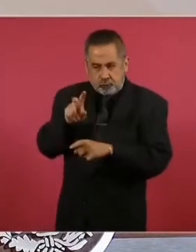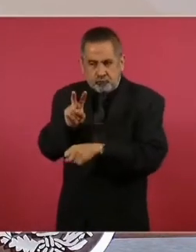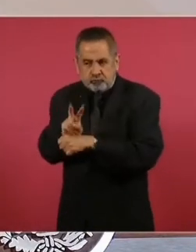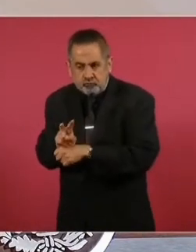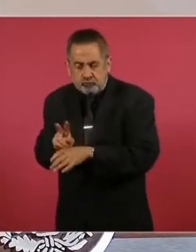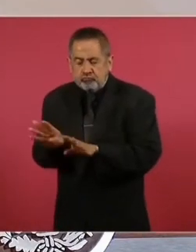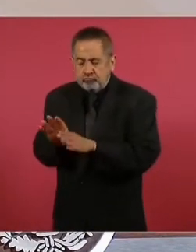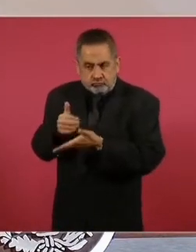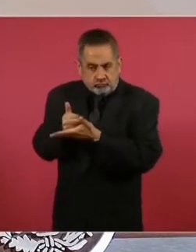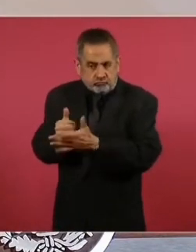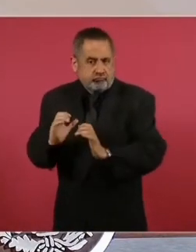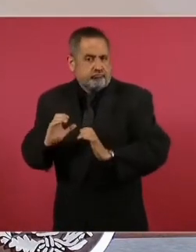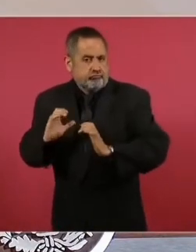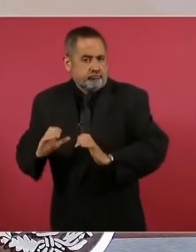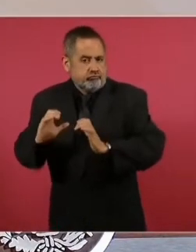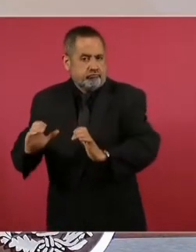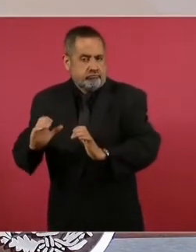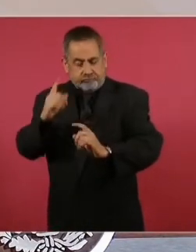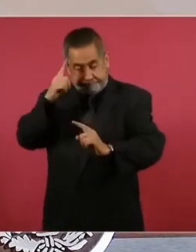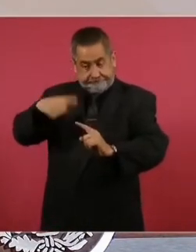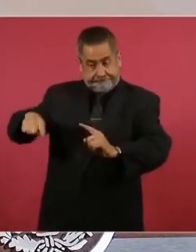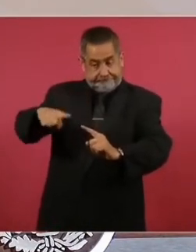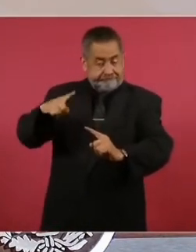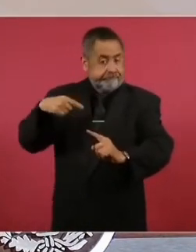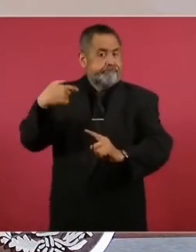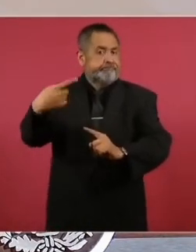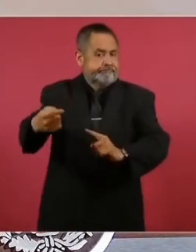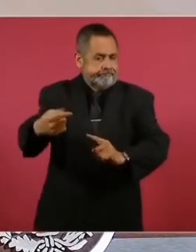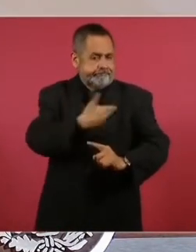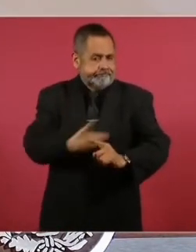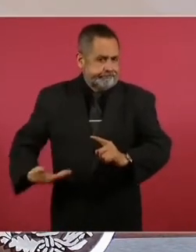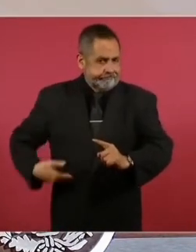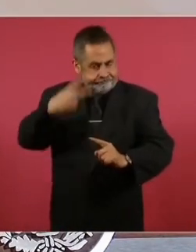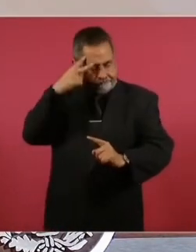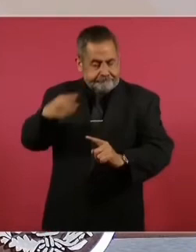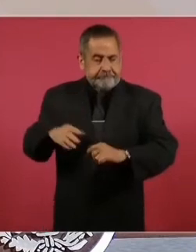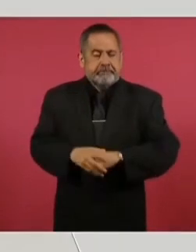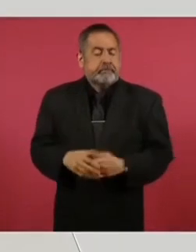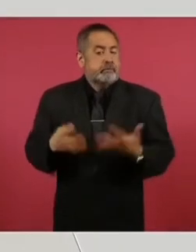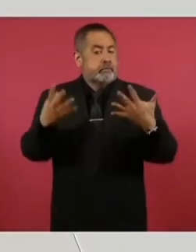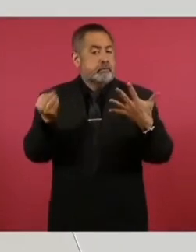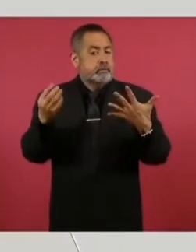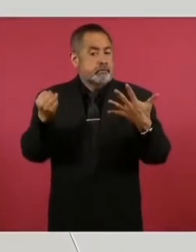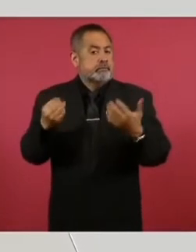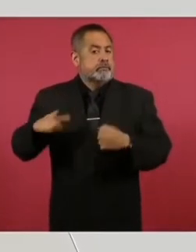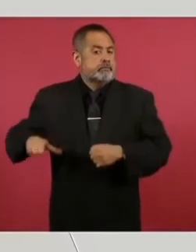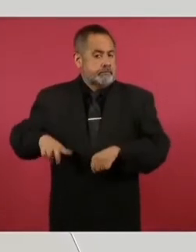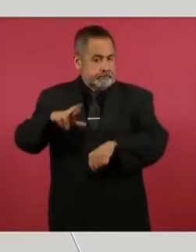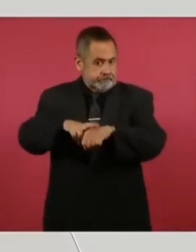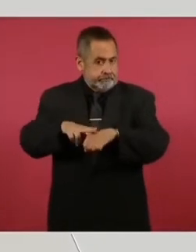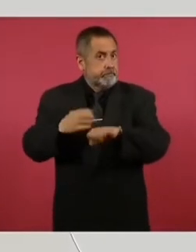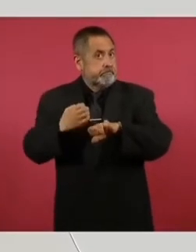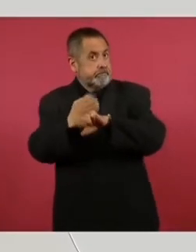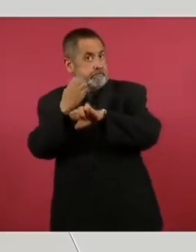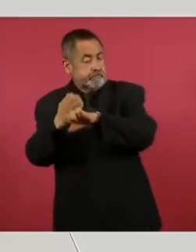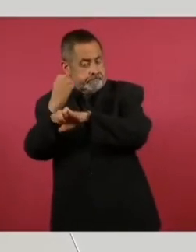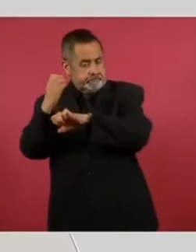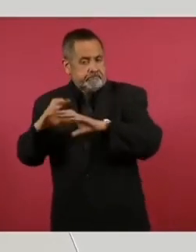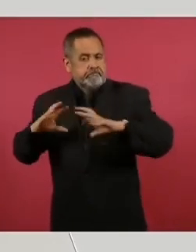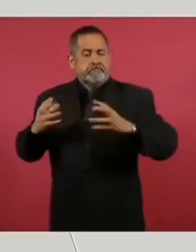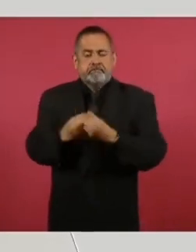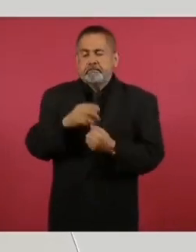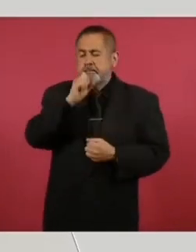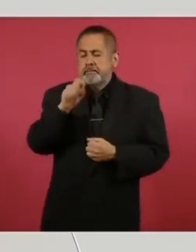a la Presidencia de la República, a las nueve gubernaturas estatales y al